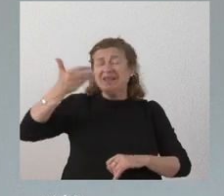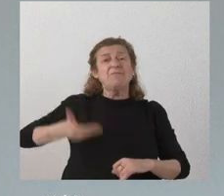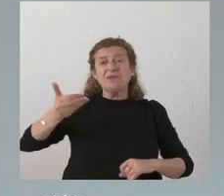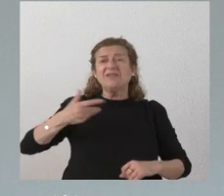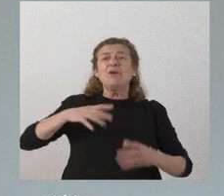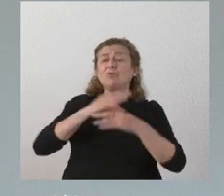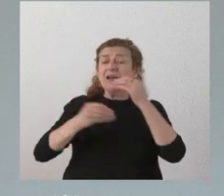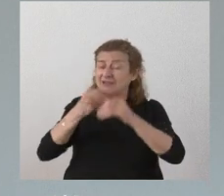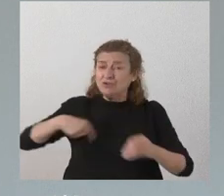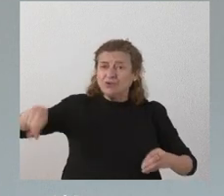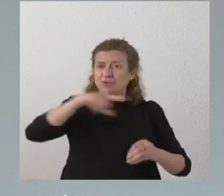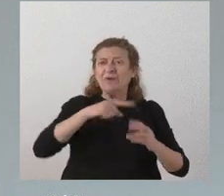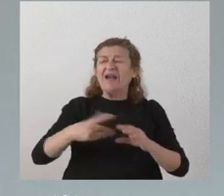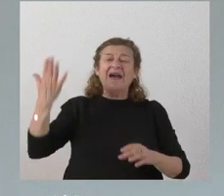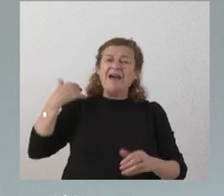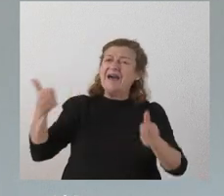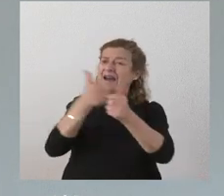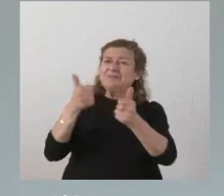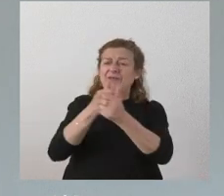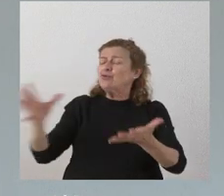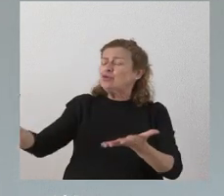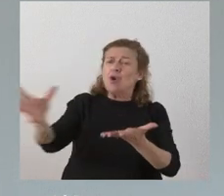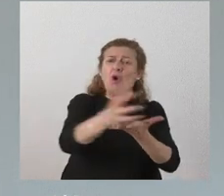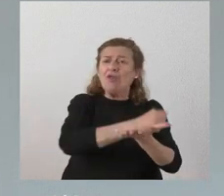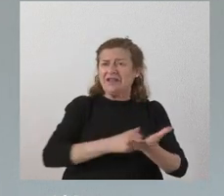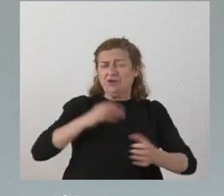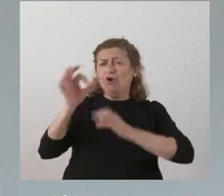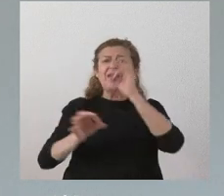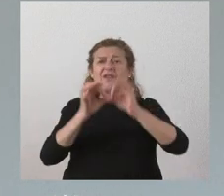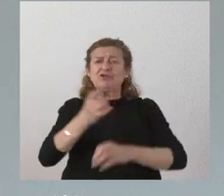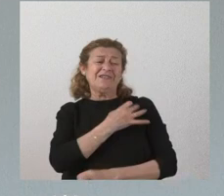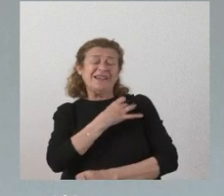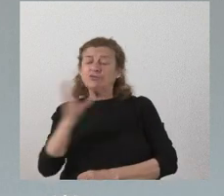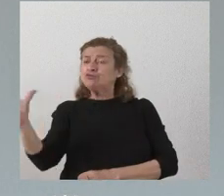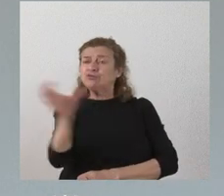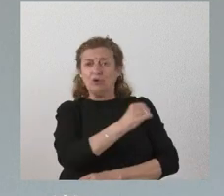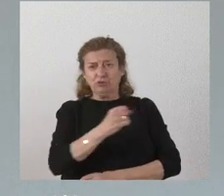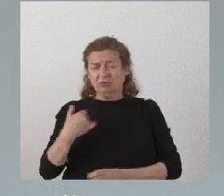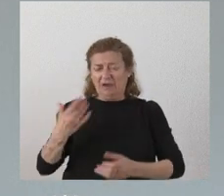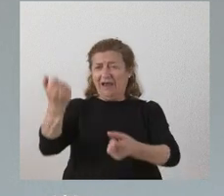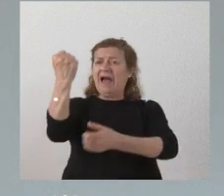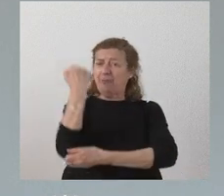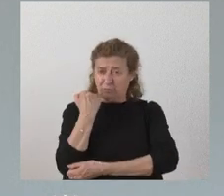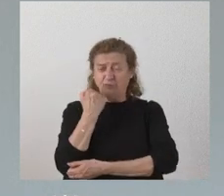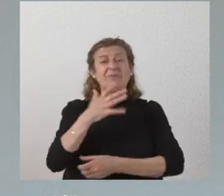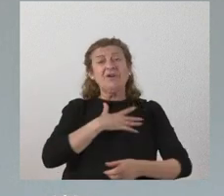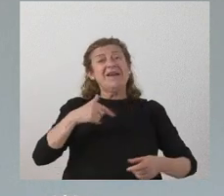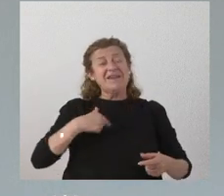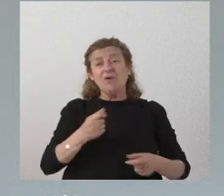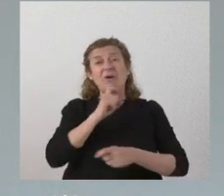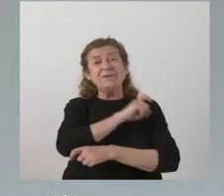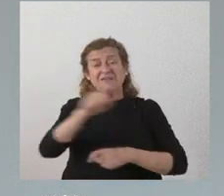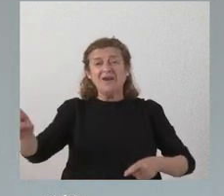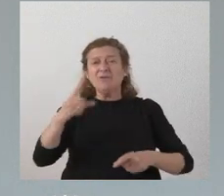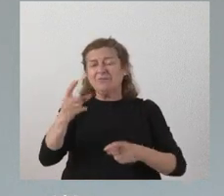teniendo el respaldo de todas las organizaciones sindicales y desde aquí yo quiero lanzar bueno pues